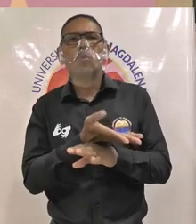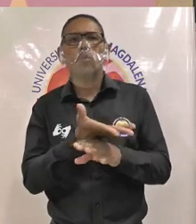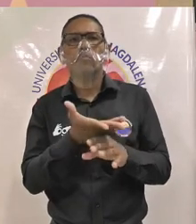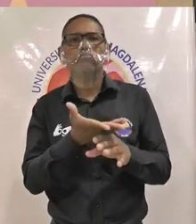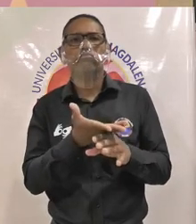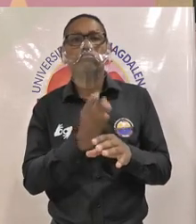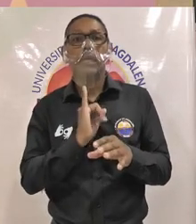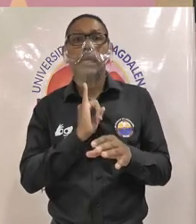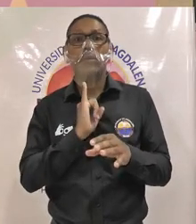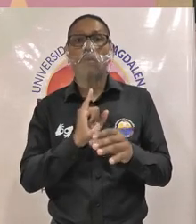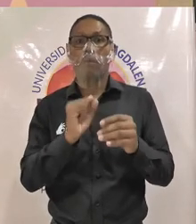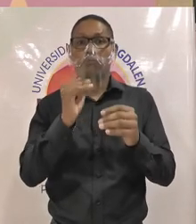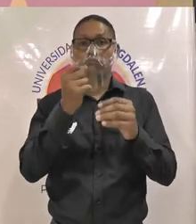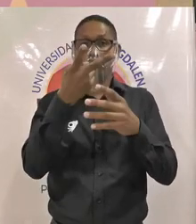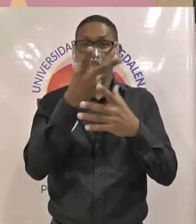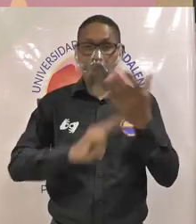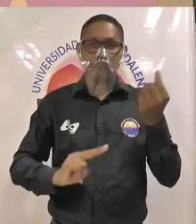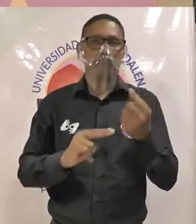bilingüismo